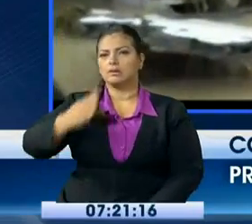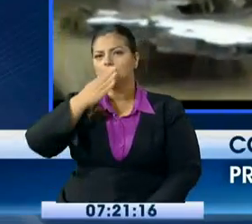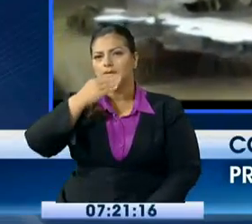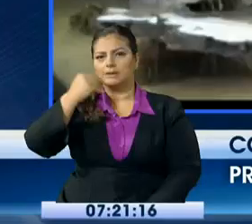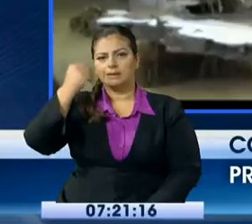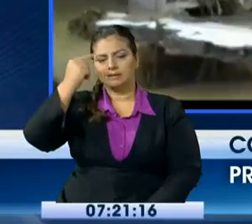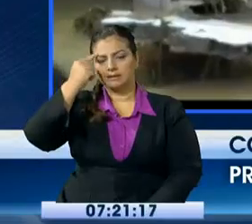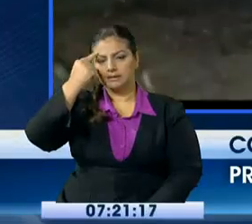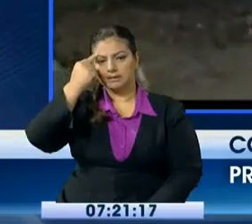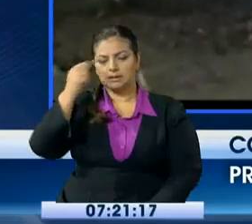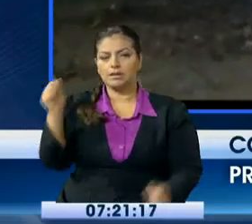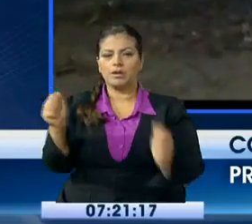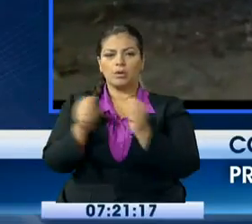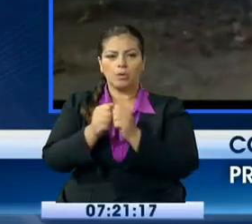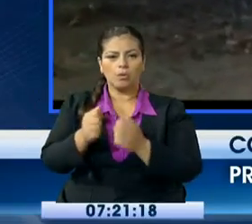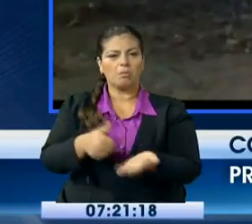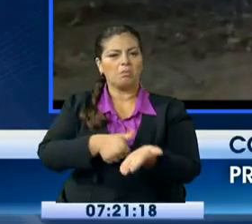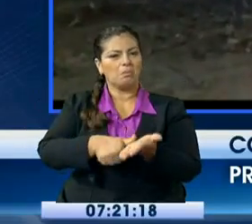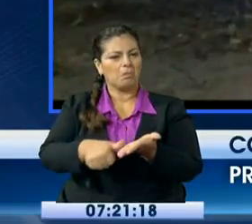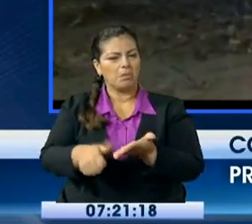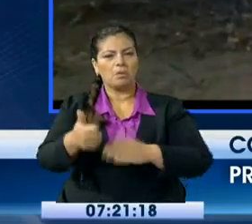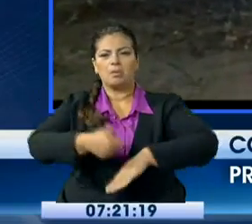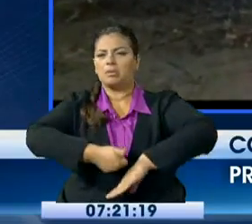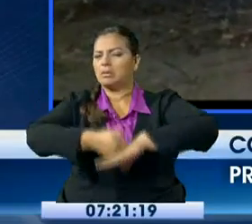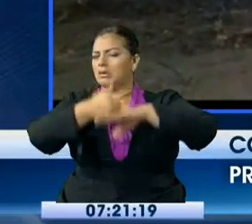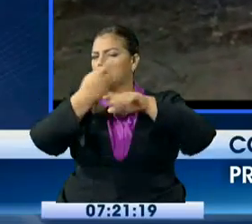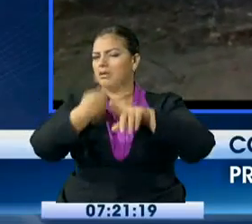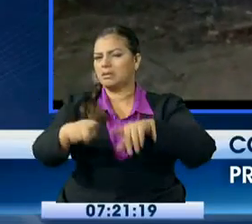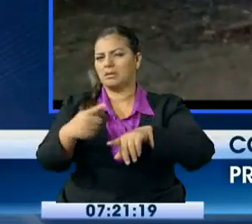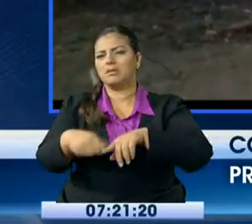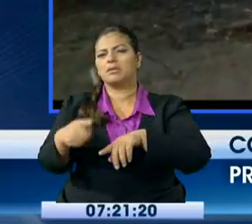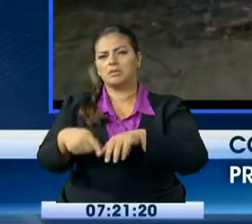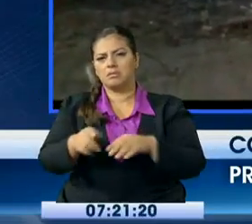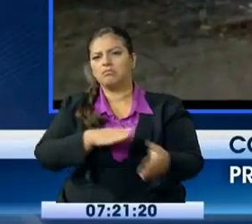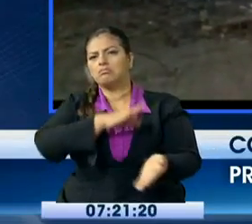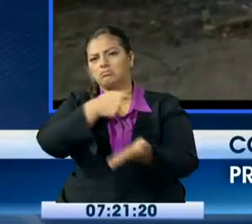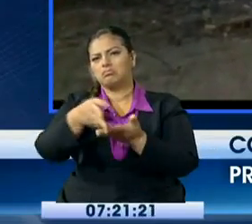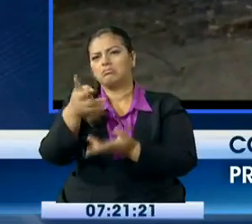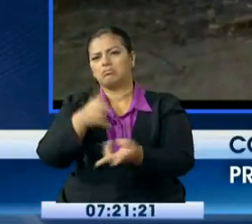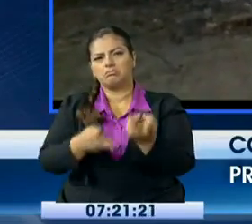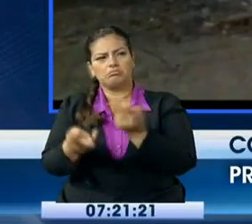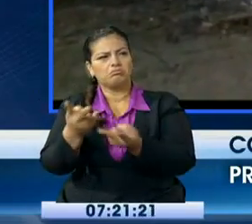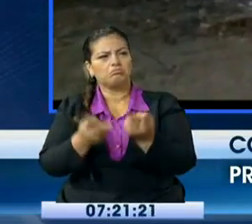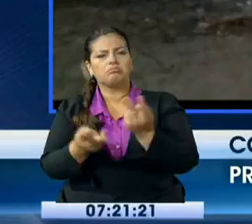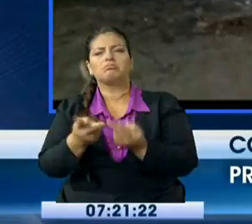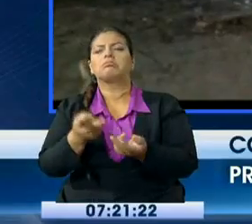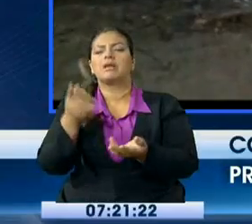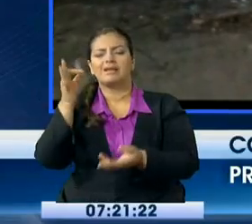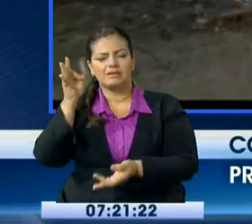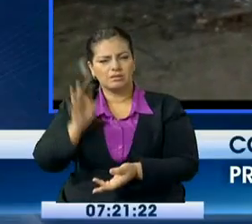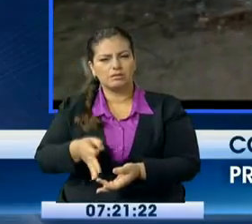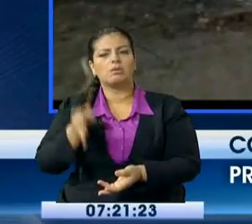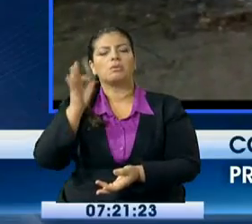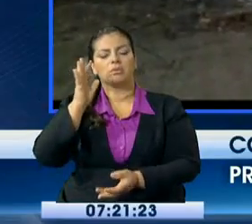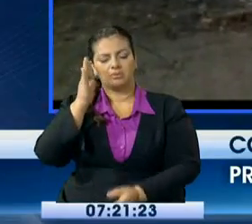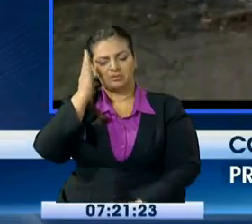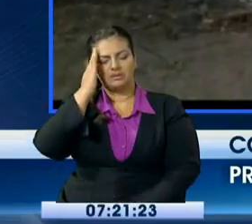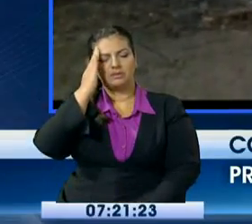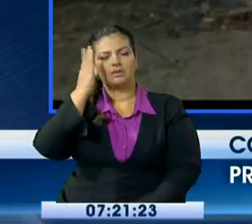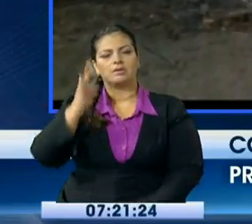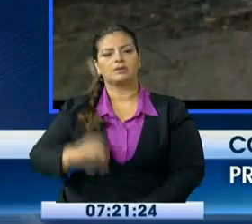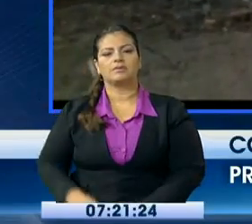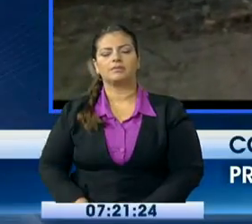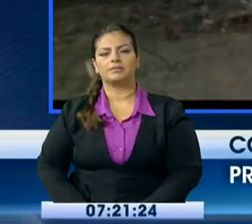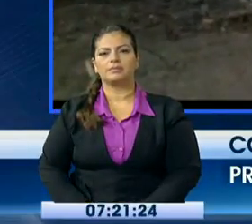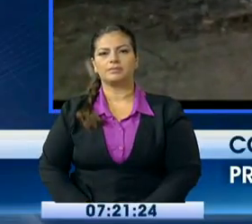estarán considerando visitar esta zona tomando en consideración esta situación que están atravesando. Yo quisiera saber si